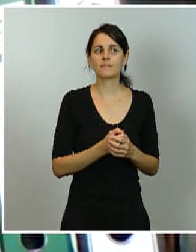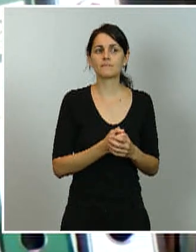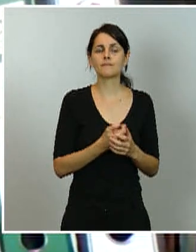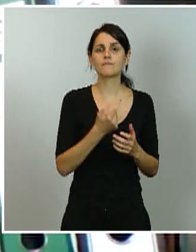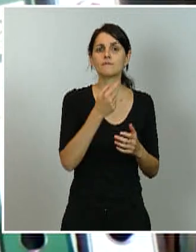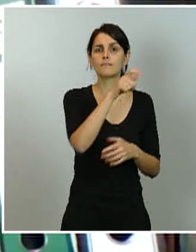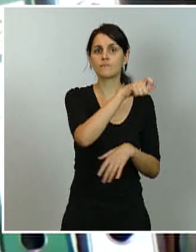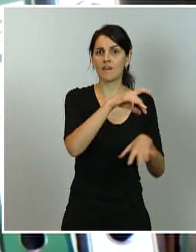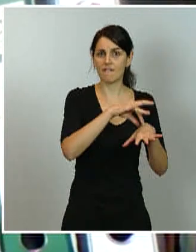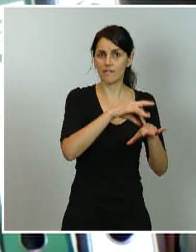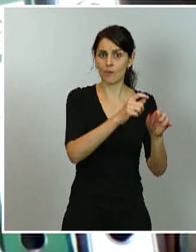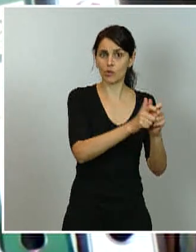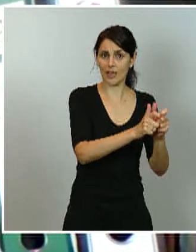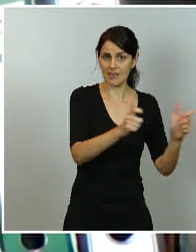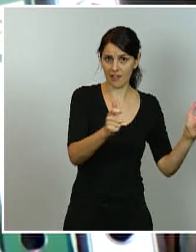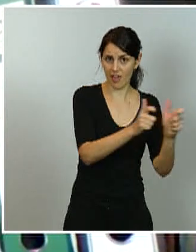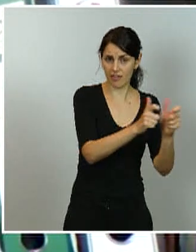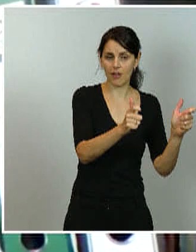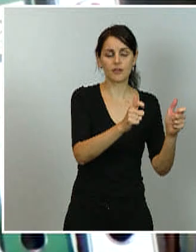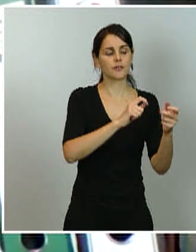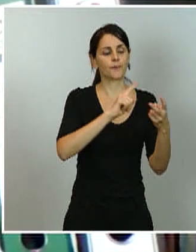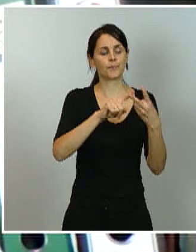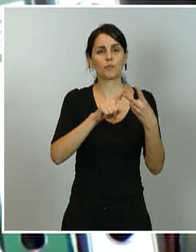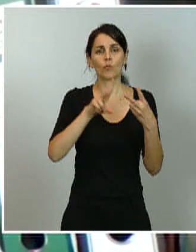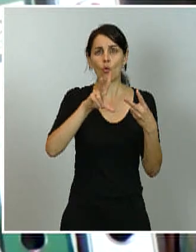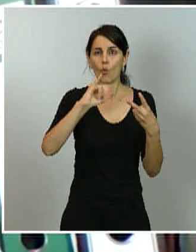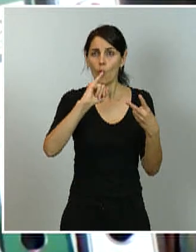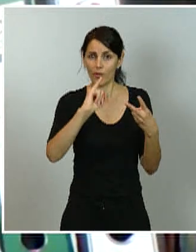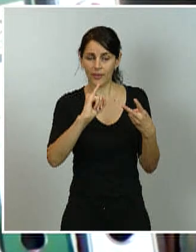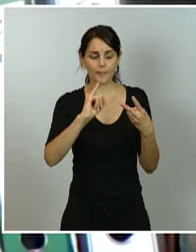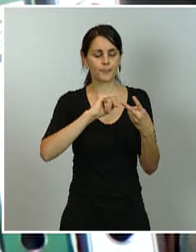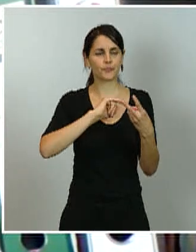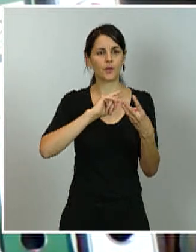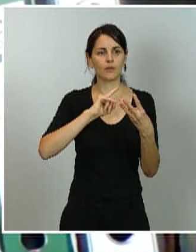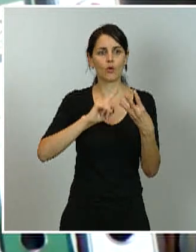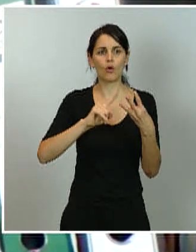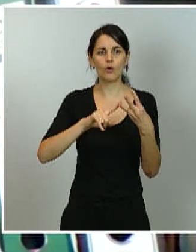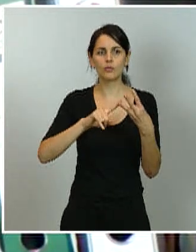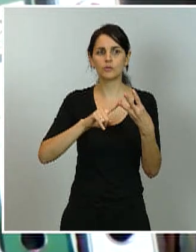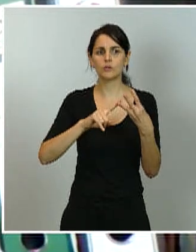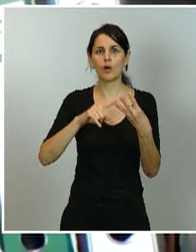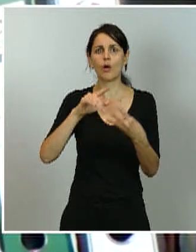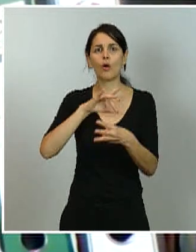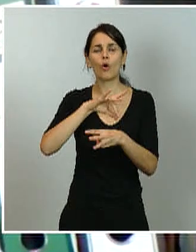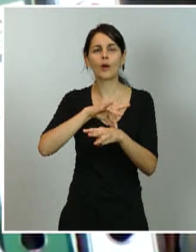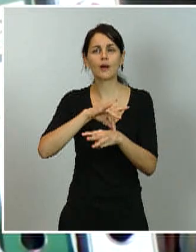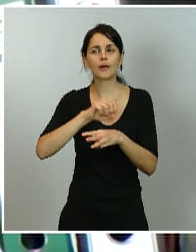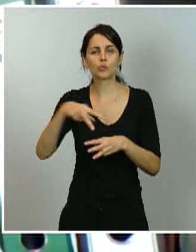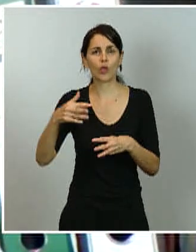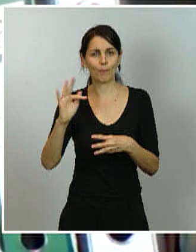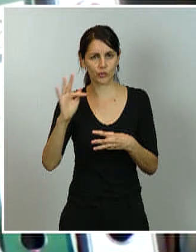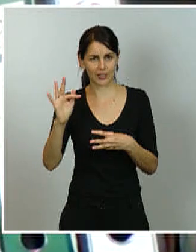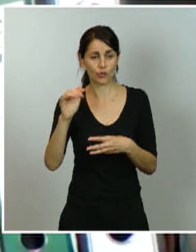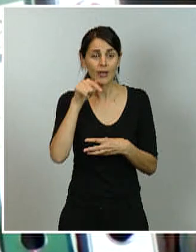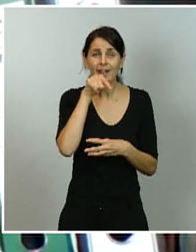tanto el de las UCIs como el de la positividad, si son criterios de toda la comunidad autónoma o solo del municipio, porque realmente